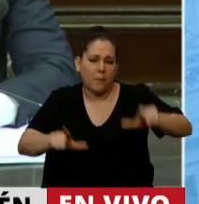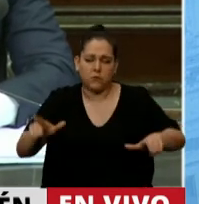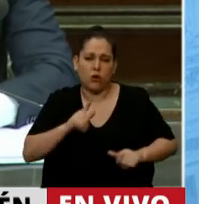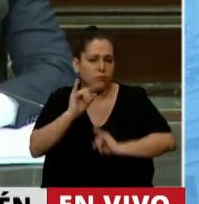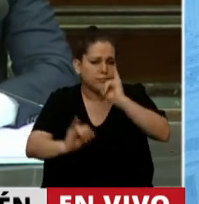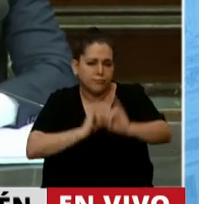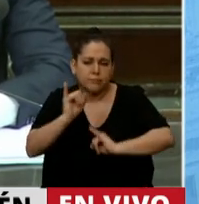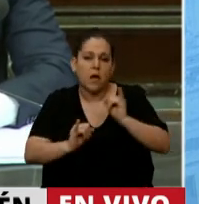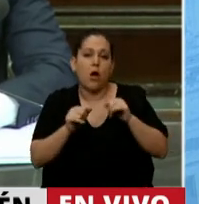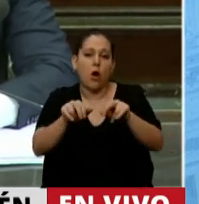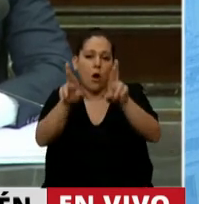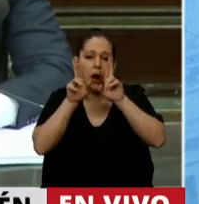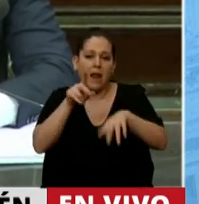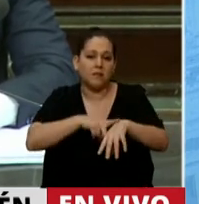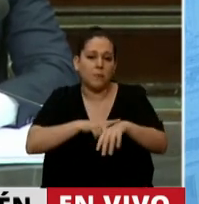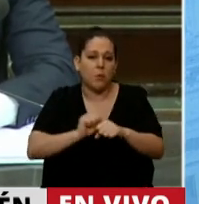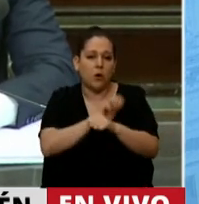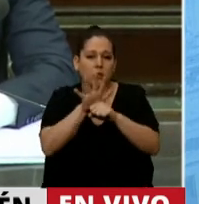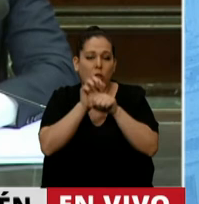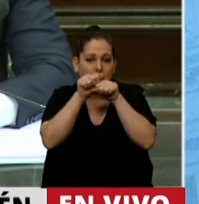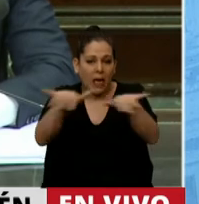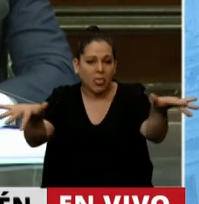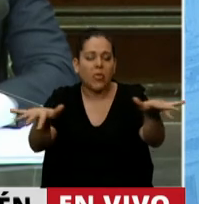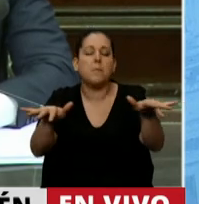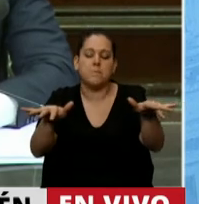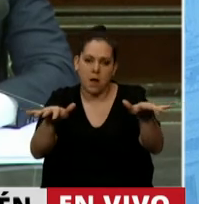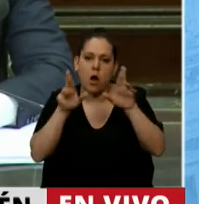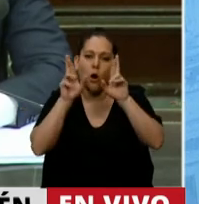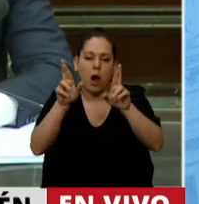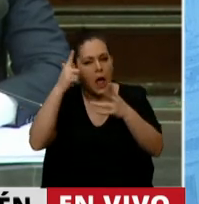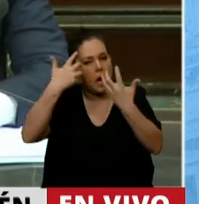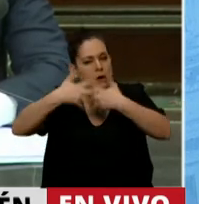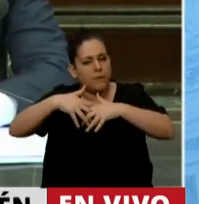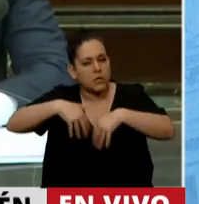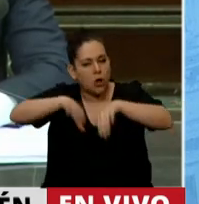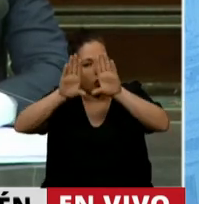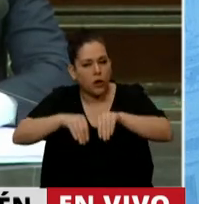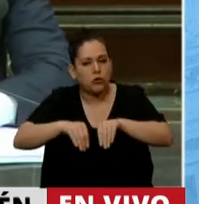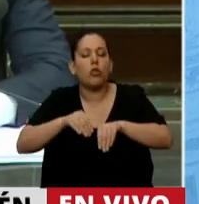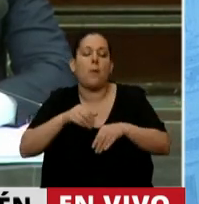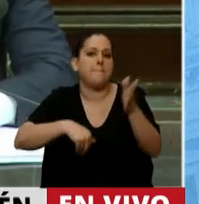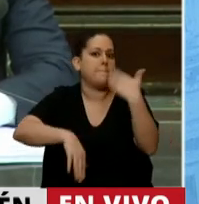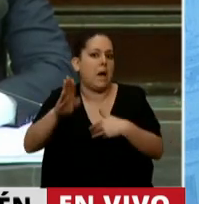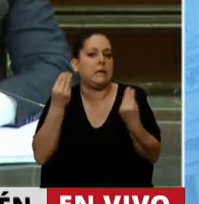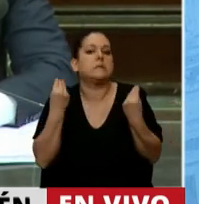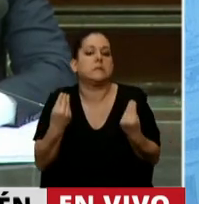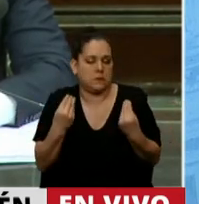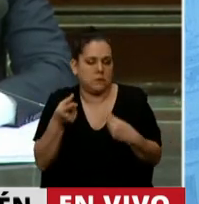Esperemos que este tiempo de pandemia y de crisis profunda sea útil para la reflexión de todos, en especial de quienes poseemos